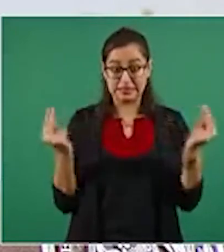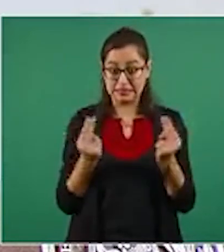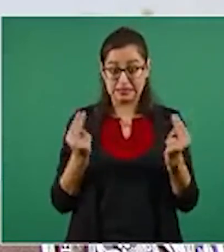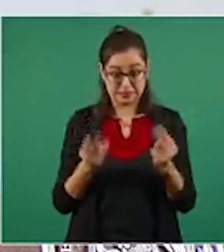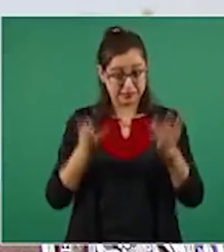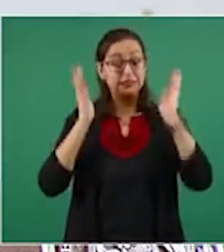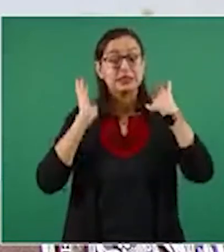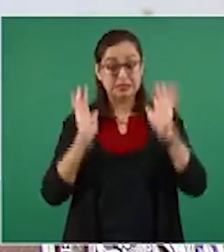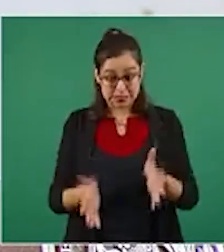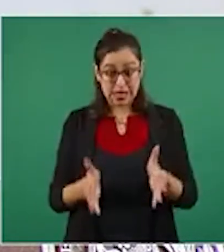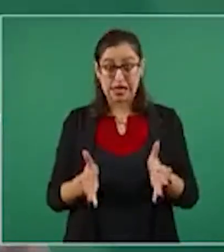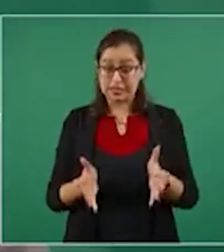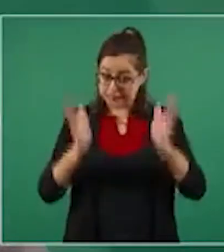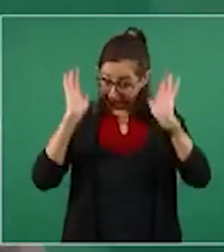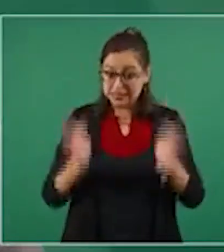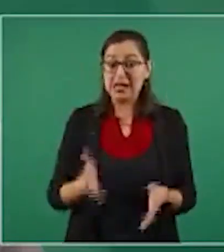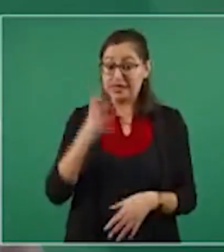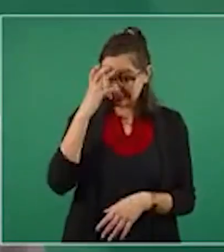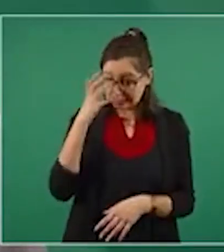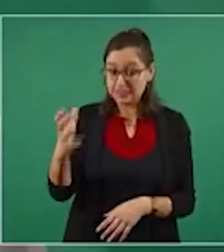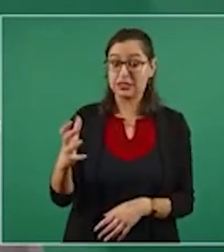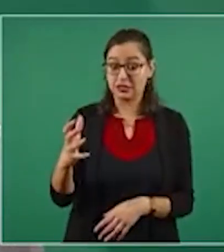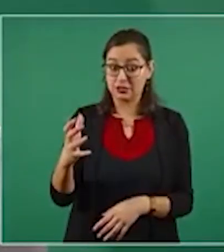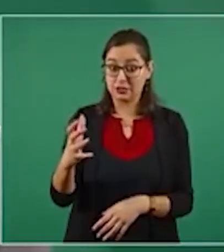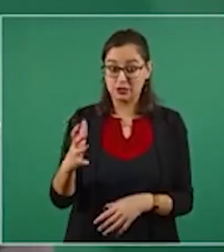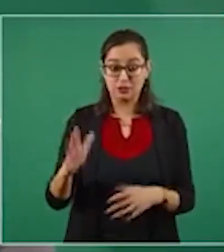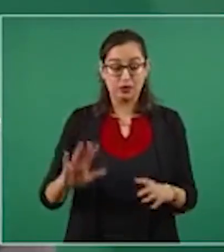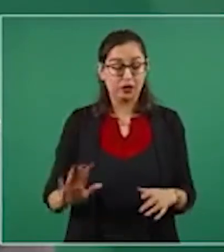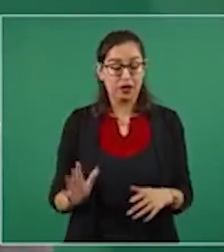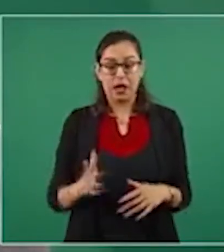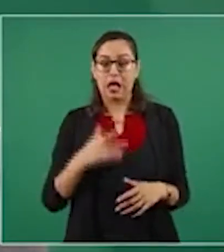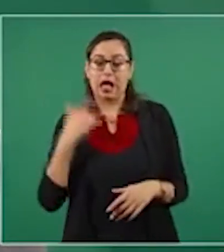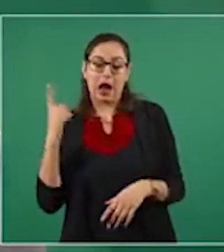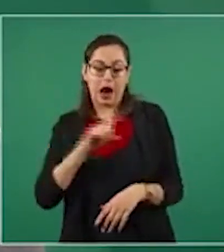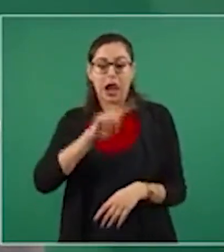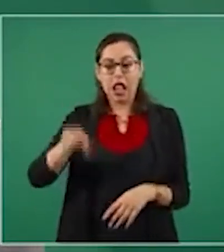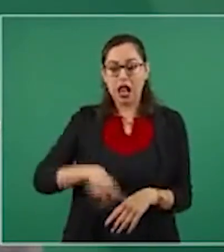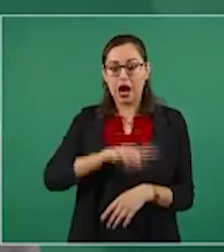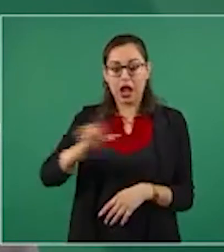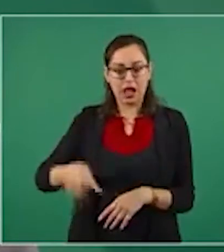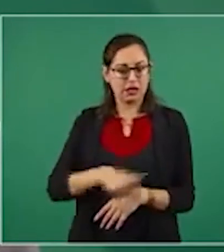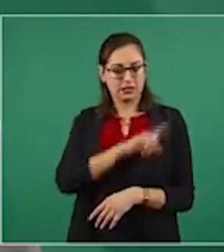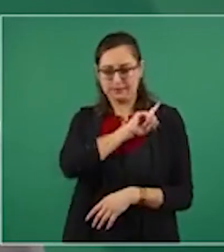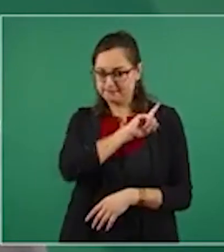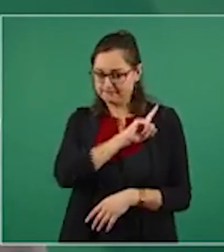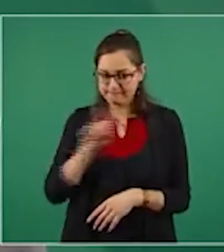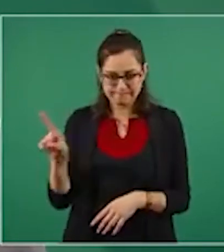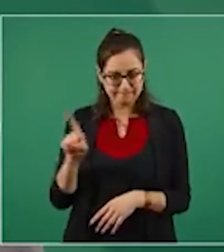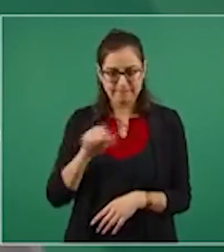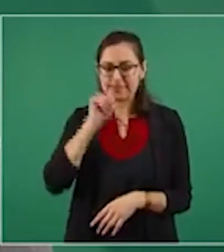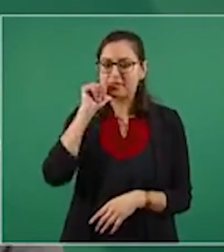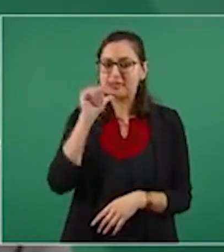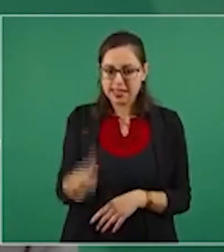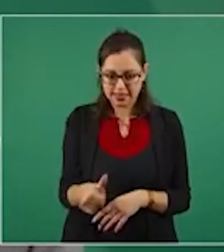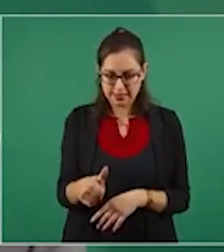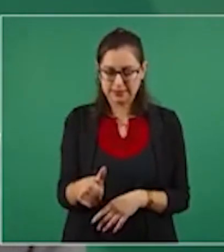en definitiva, no hay nada que lo impida. Hay